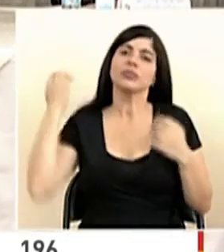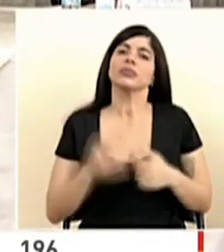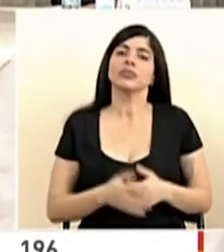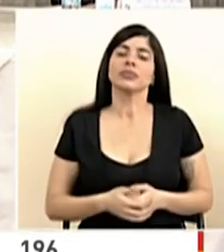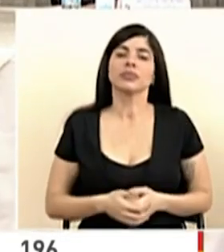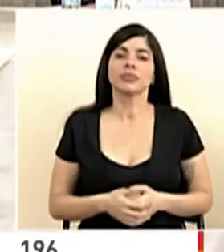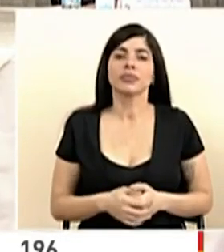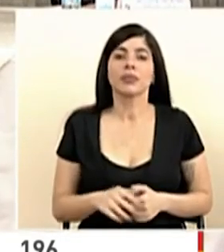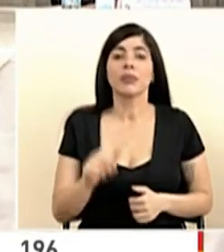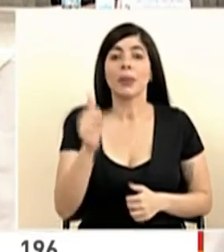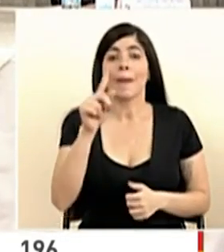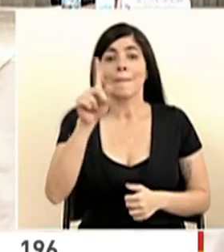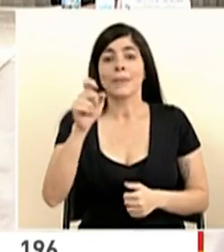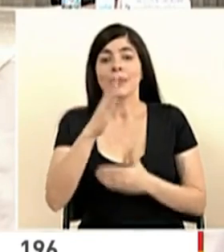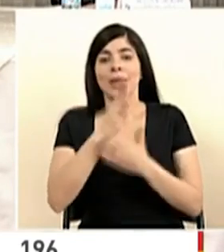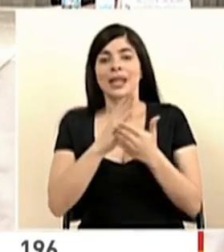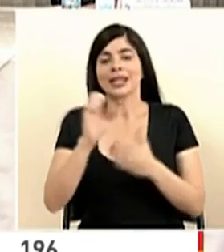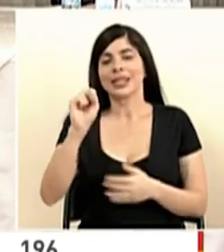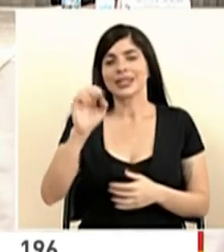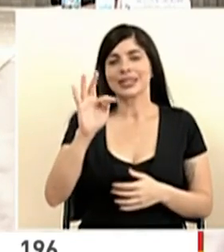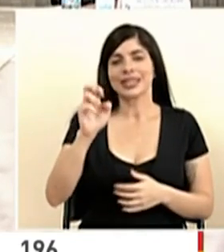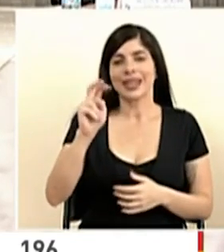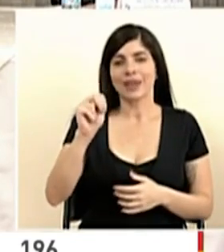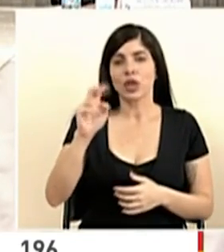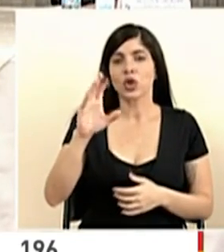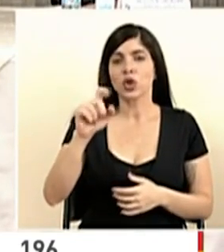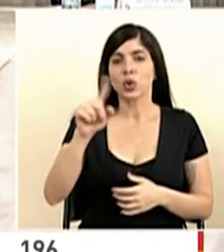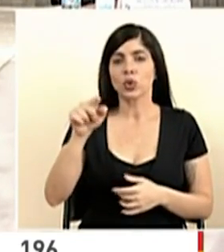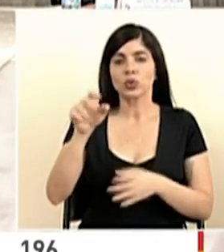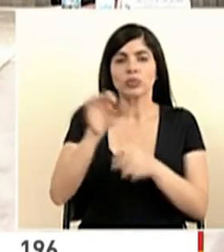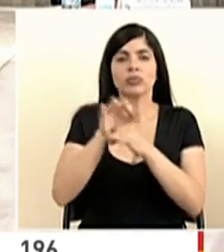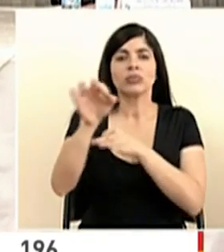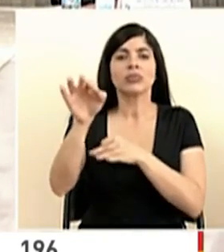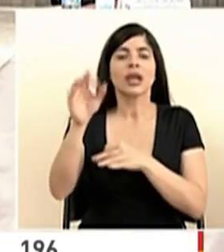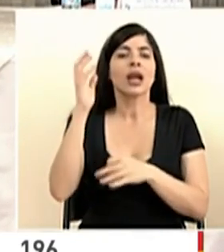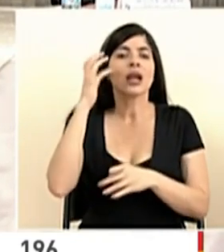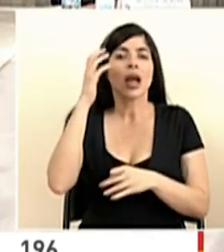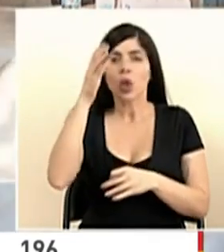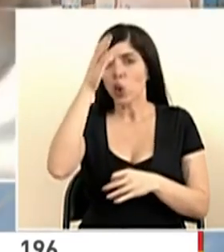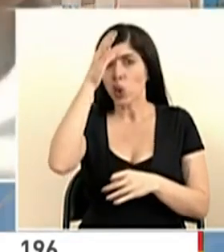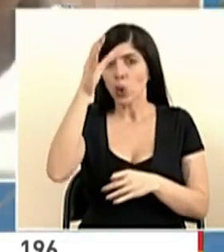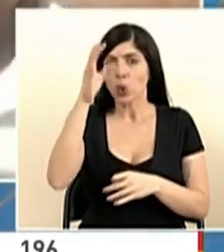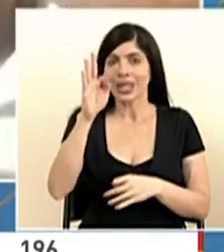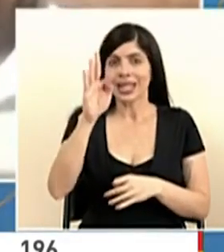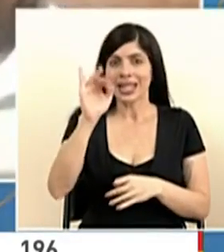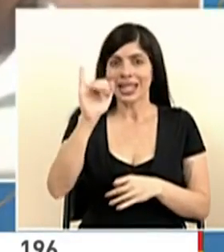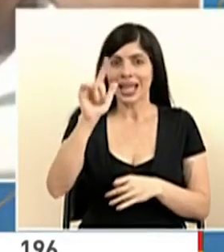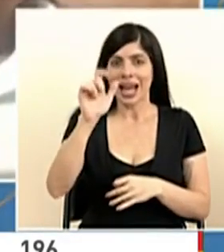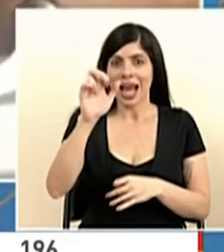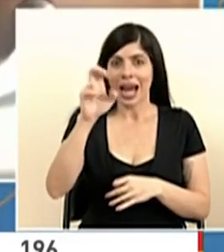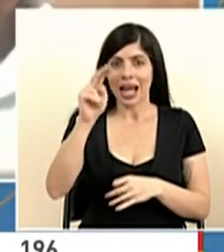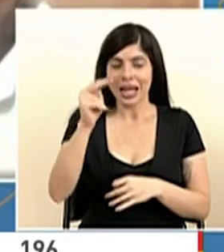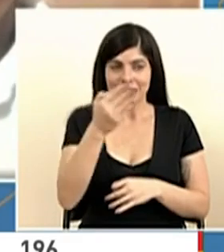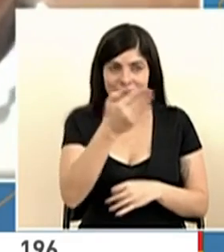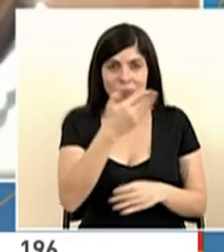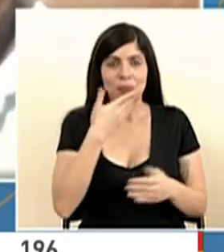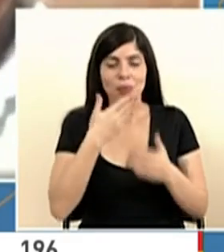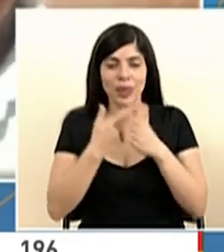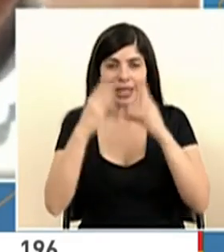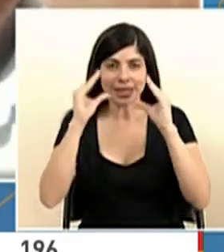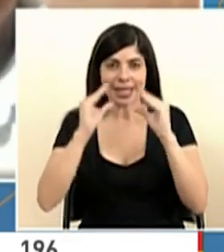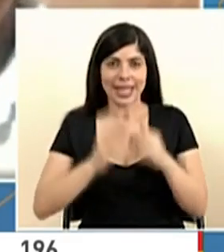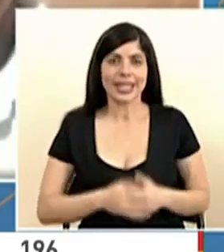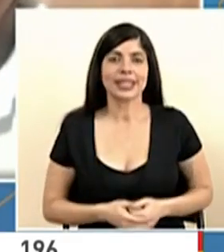de Steven Cruz, por parte de los medios regionales, él es de Radio Cultural Tilarán. Steven, lo escuchamos, muy buenas